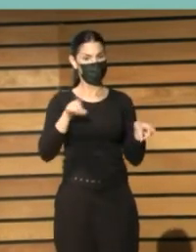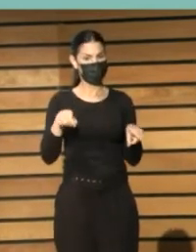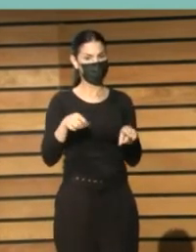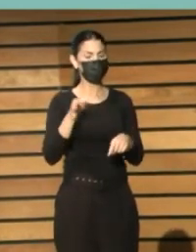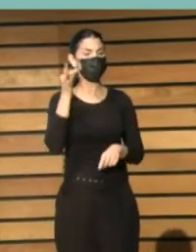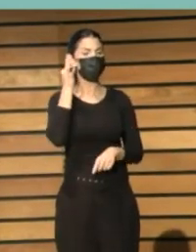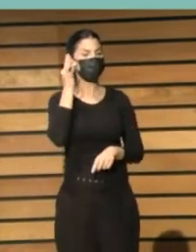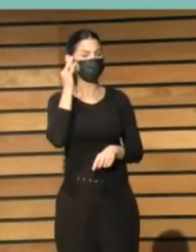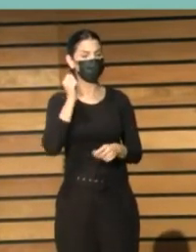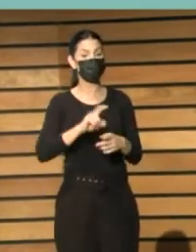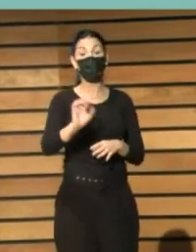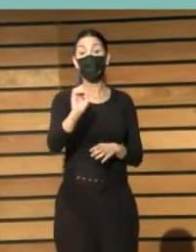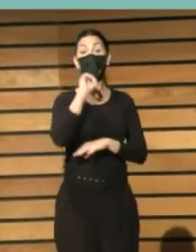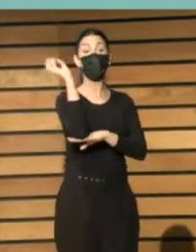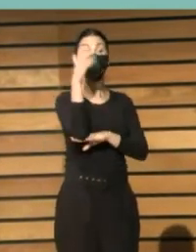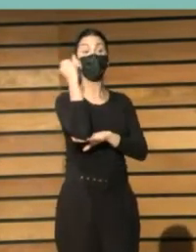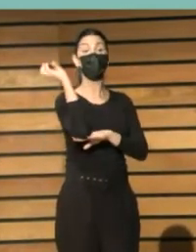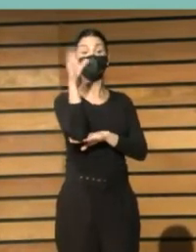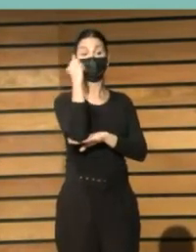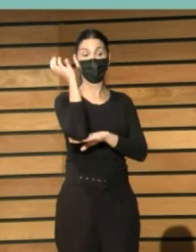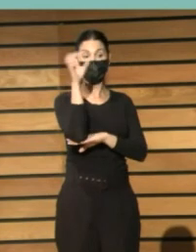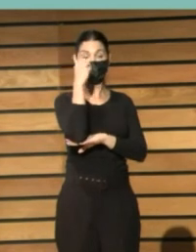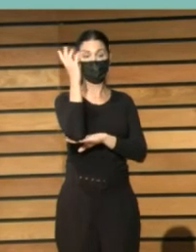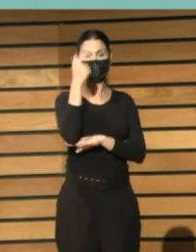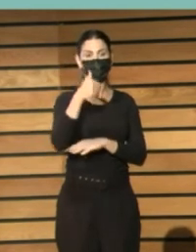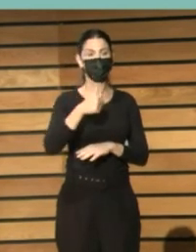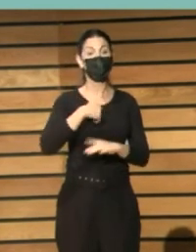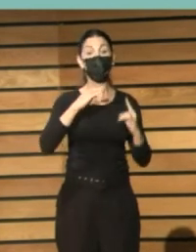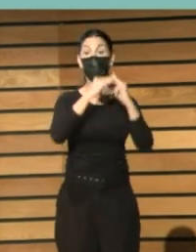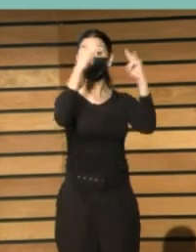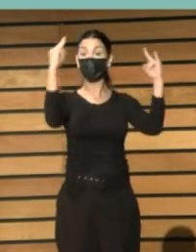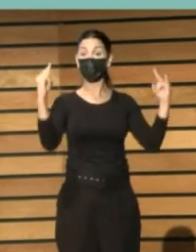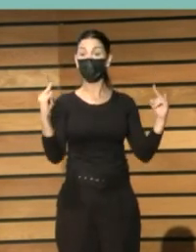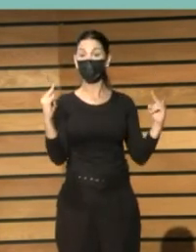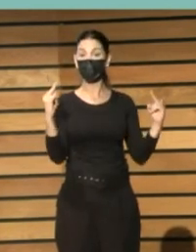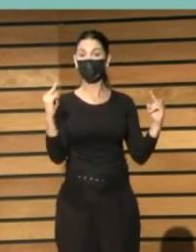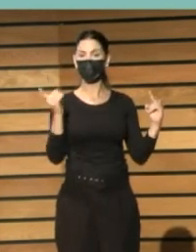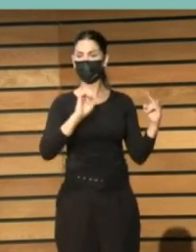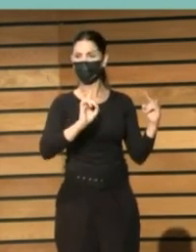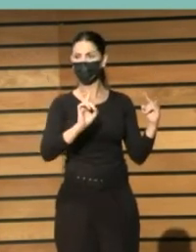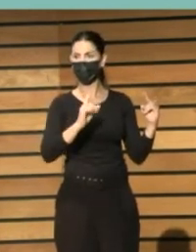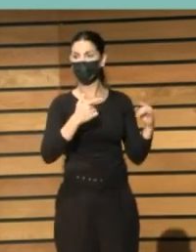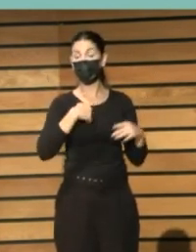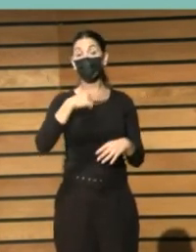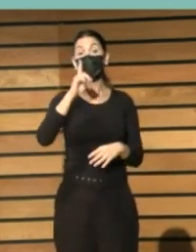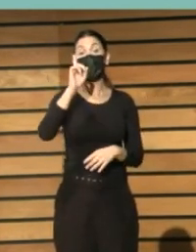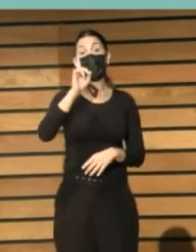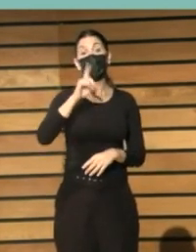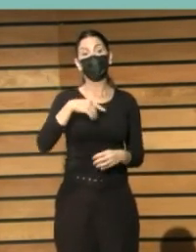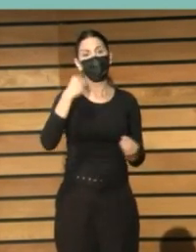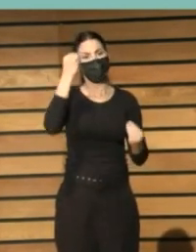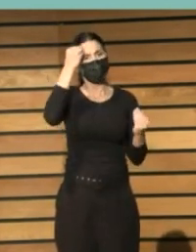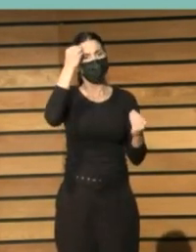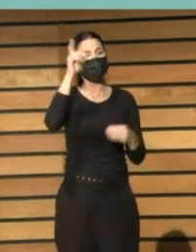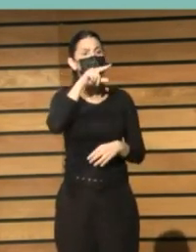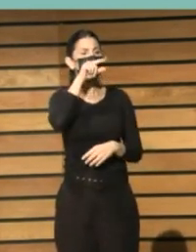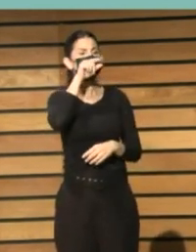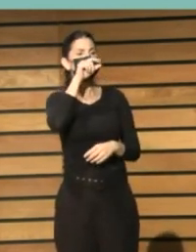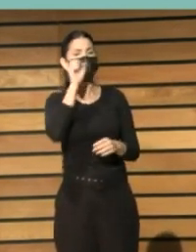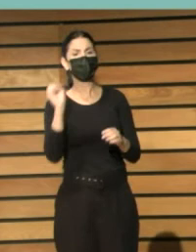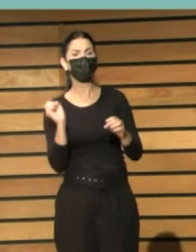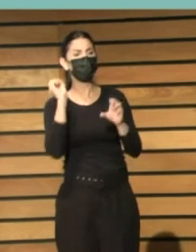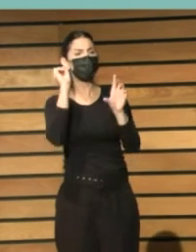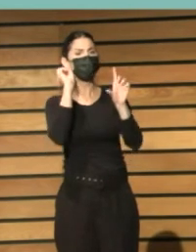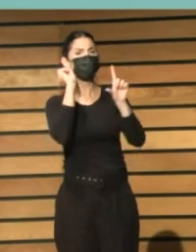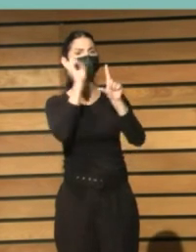o el faro o el faro yo tengo otra figura el puente no también podéis pensar y tuitear que figuras le